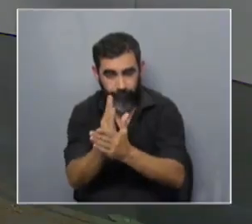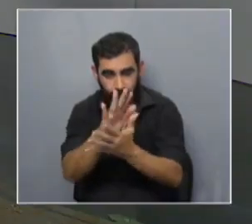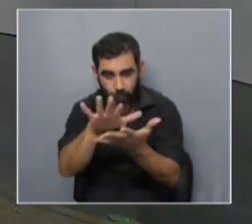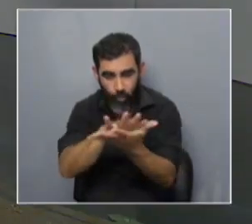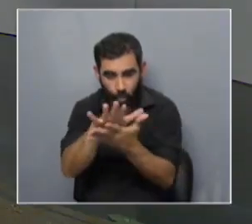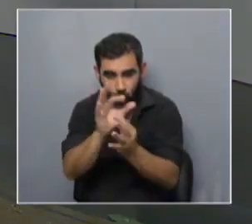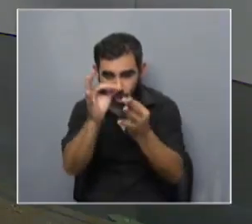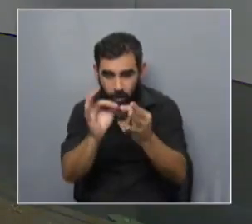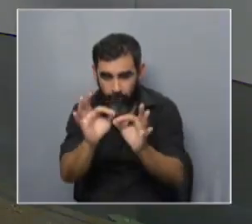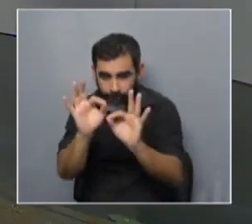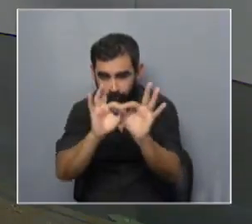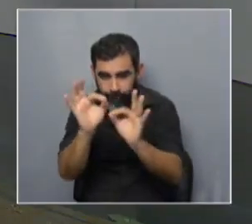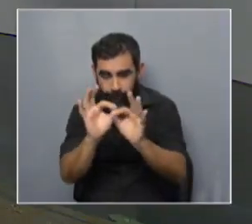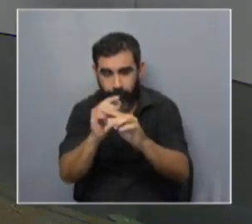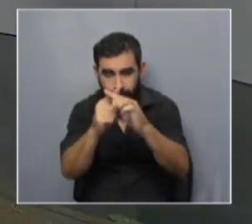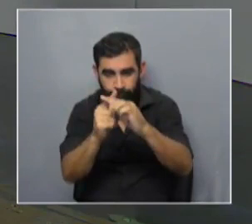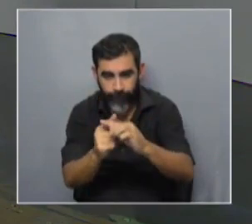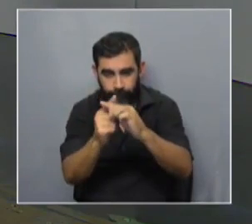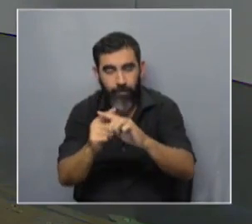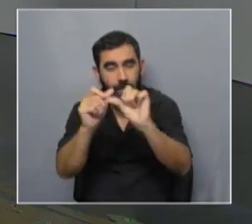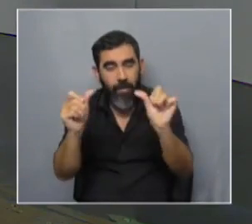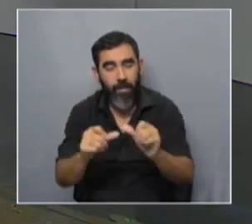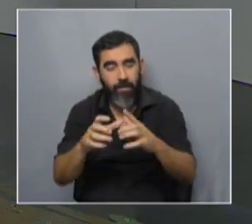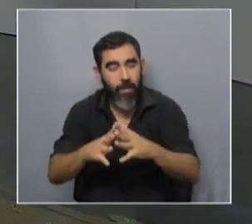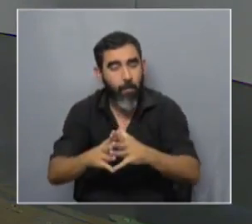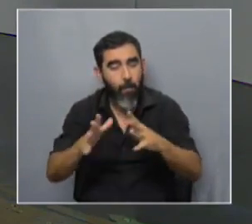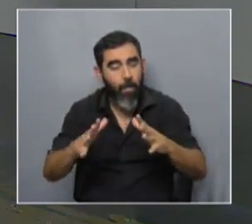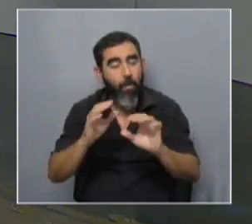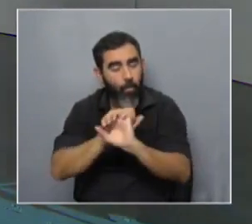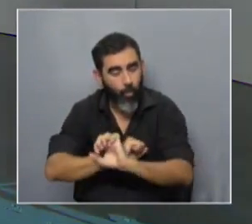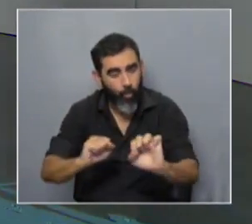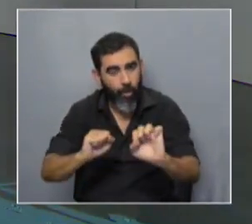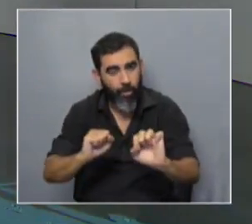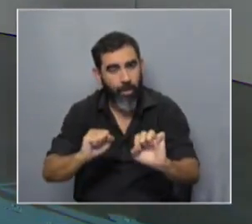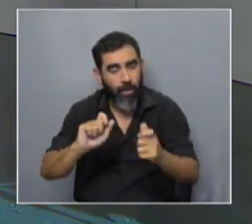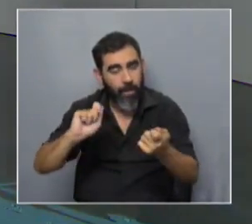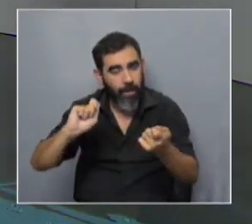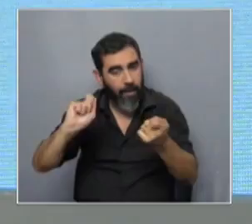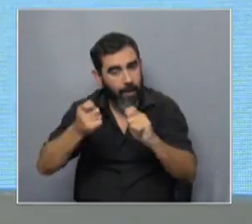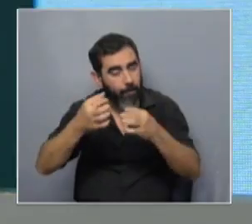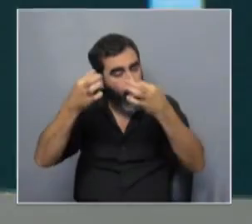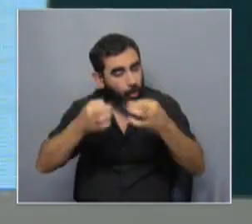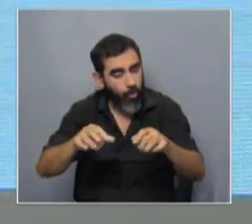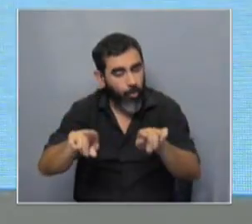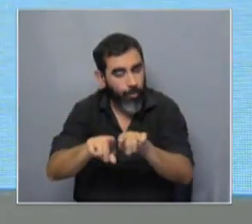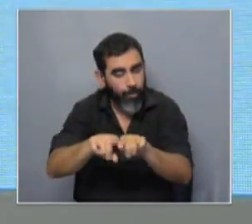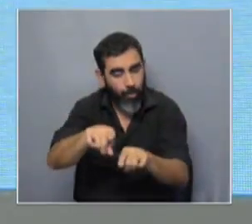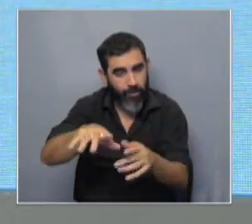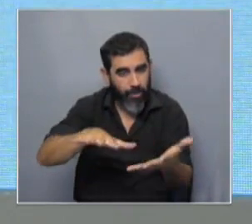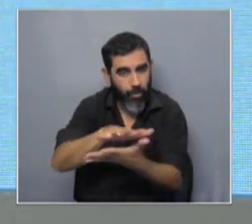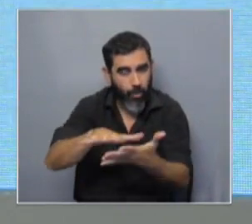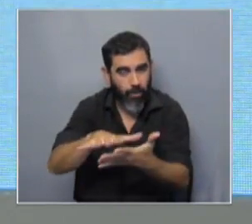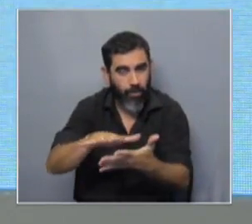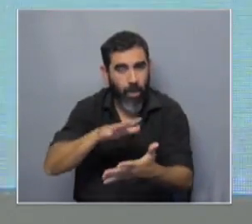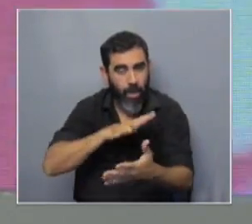lugar, lo que estás haciendo es aumentando la probabilidad de que ocurra un cambio justo en ese lugar y luego selecciona. Los